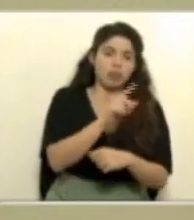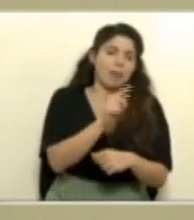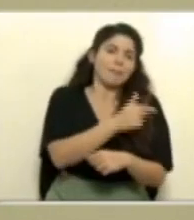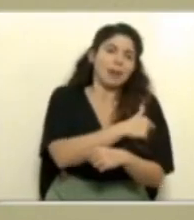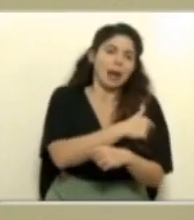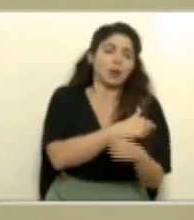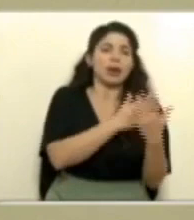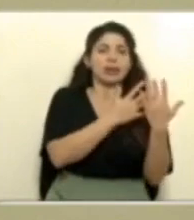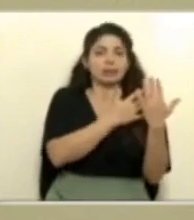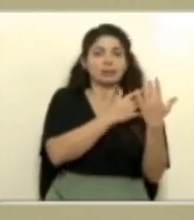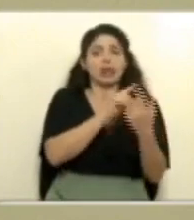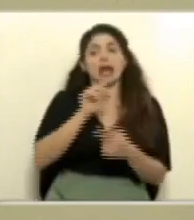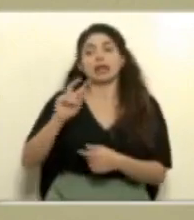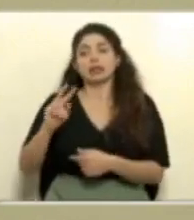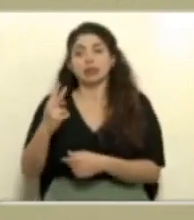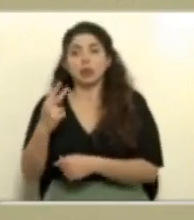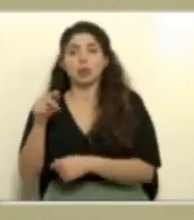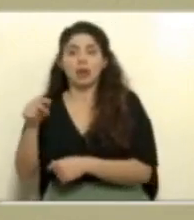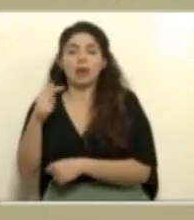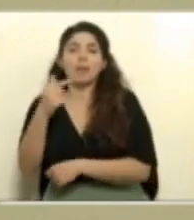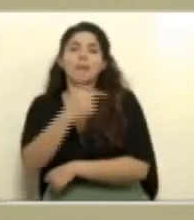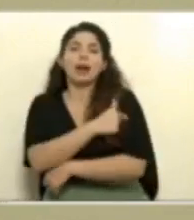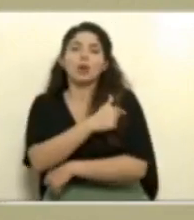respecto a la otra.